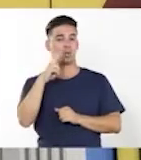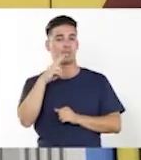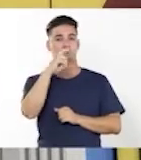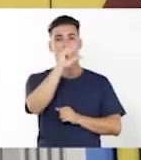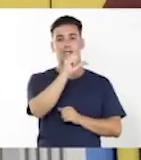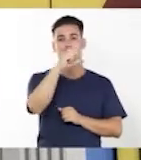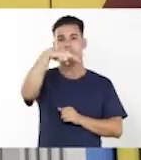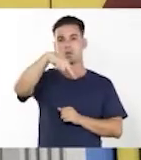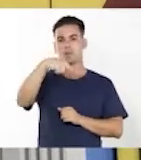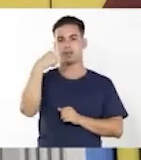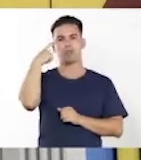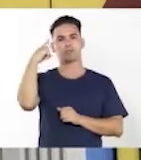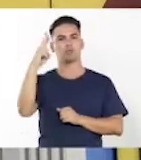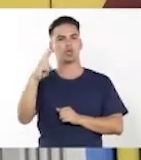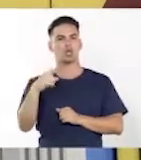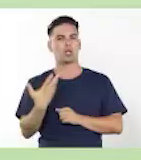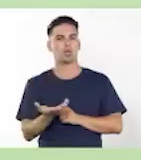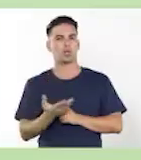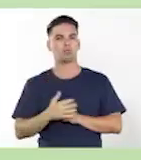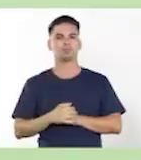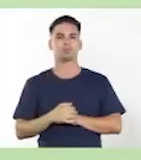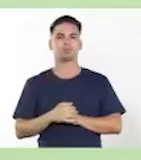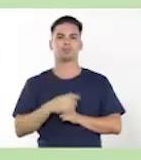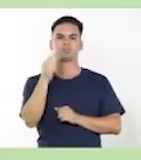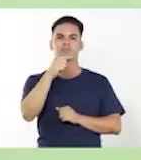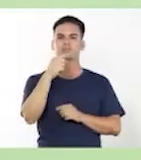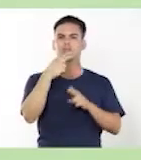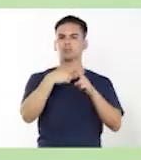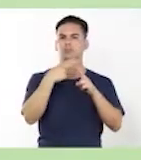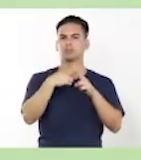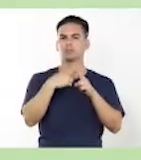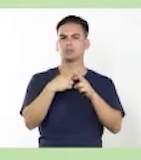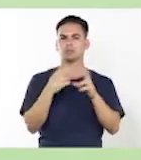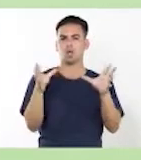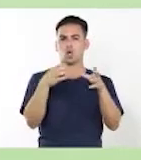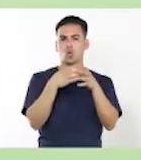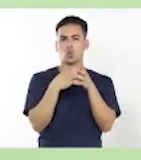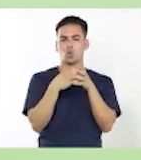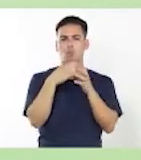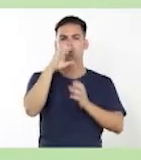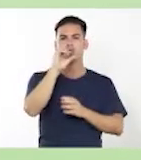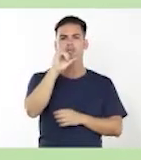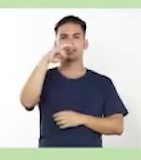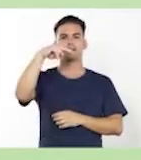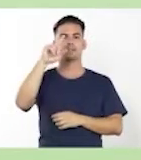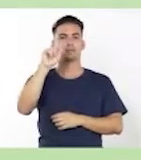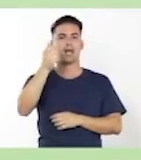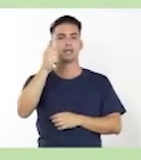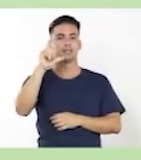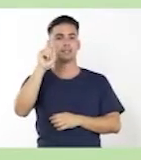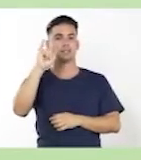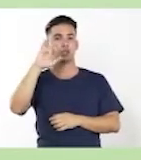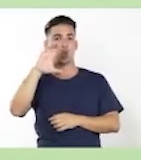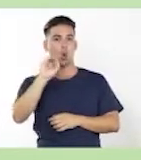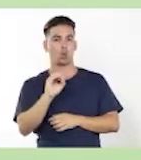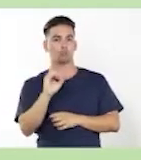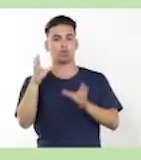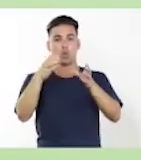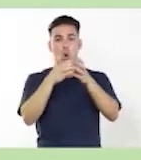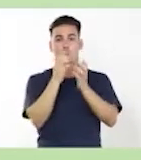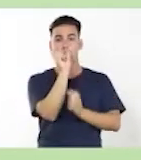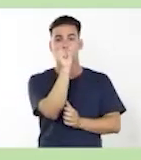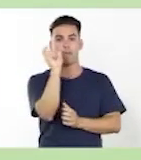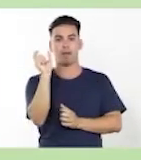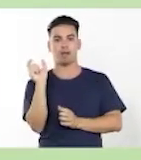al sintagma nominal. Me dice que se llama sintagma o grupo sintáctico al conjunto de